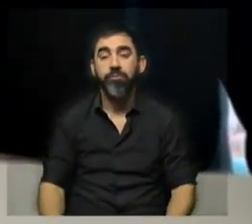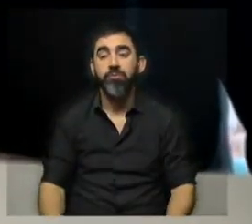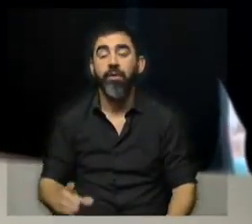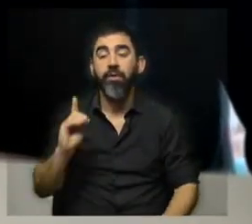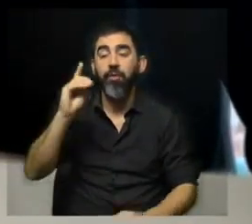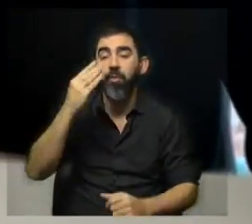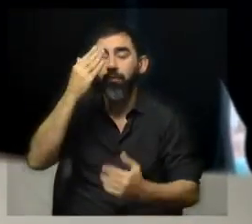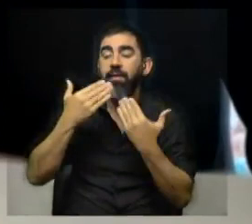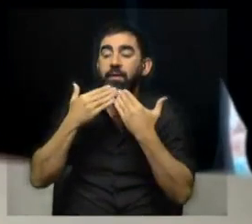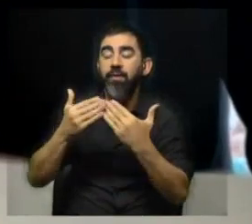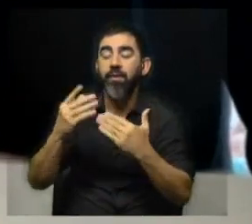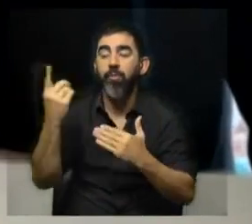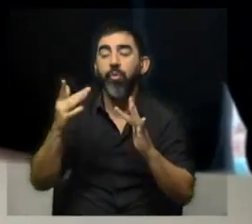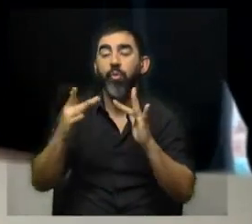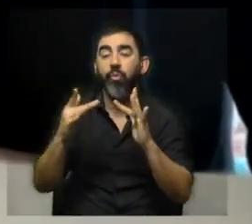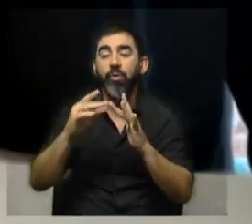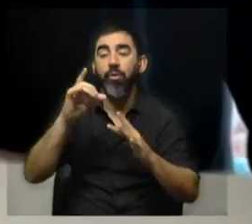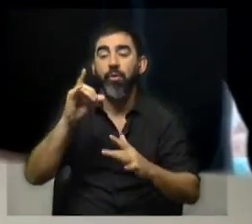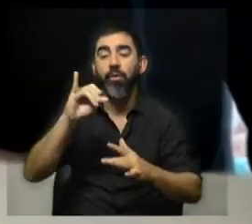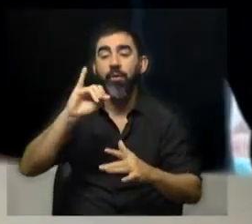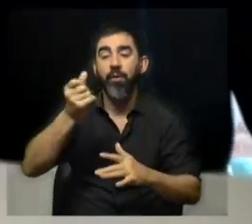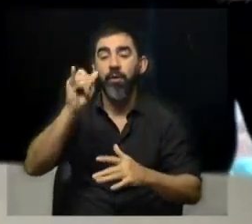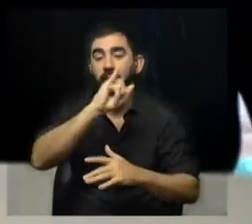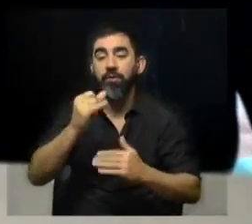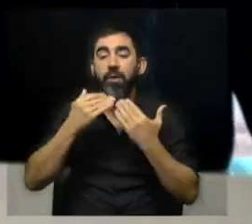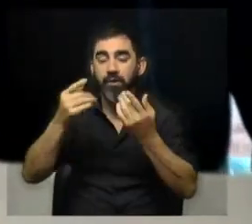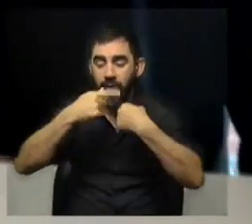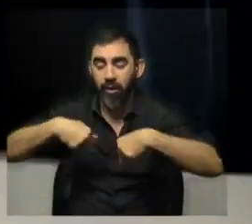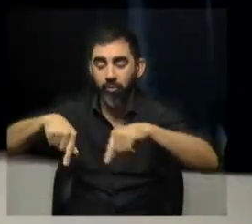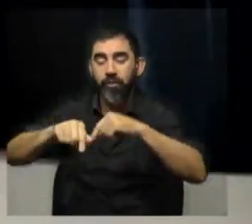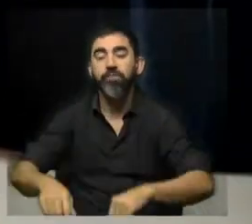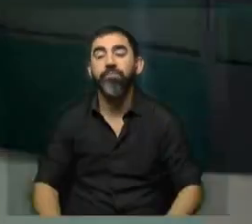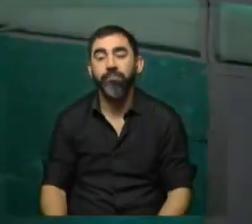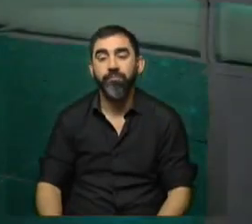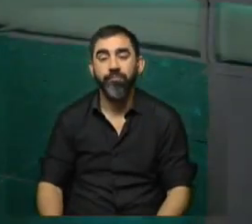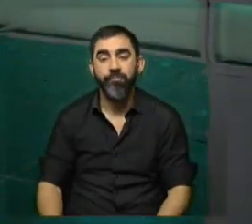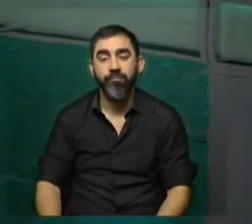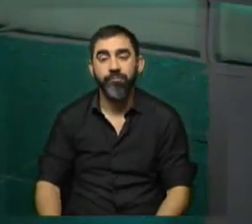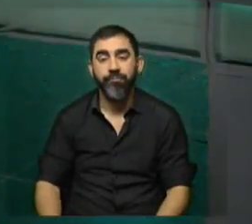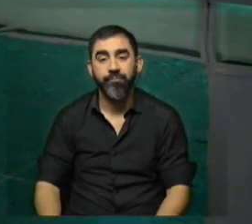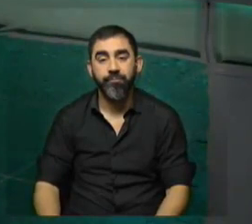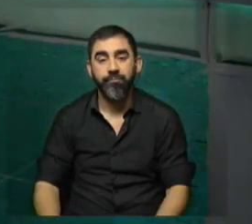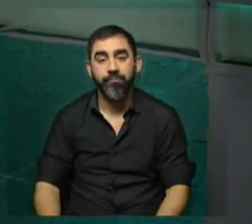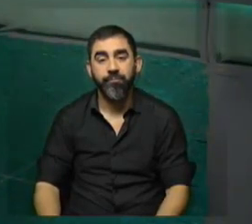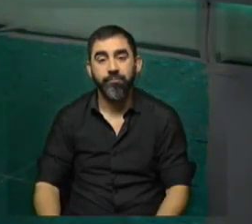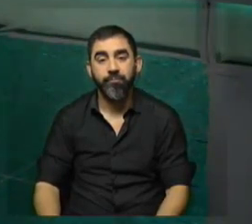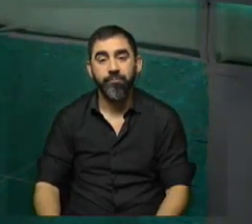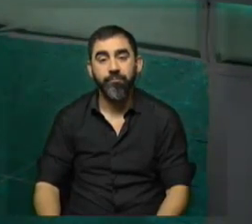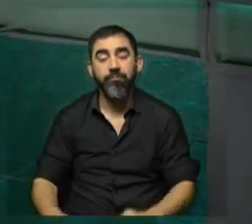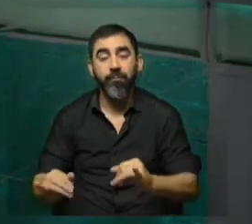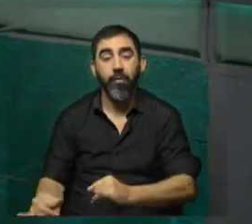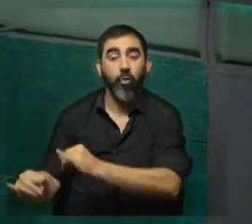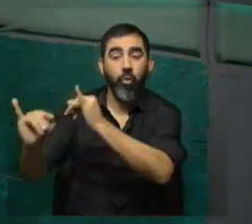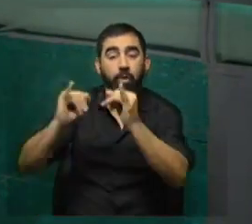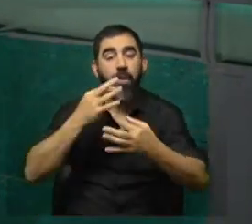diputada del Frente Amplio, gracias por estos minutos con MB Noticias. Muchísimas gracias a ustedes. Que tenga buena jornada. Y como lo decíamos hoy, es una jornada